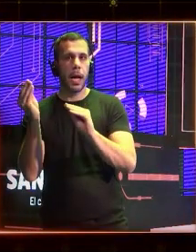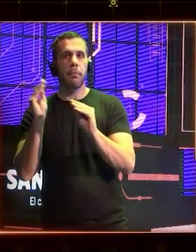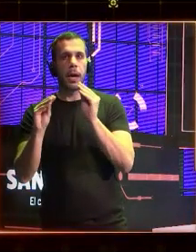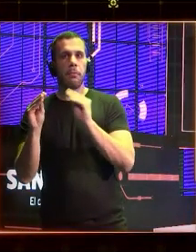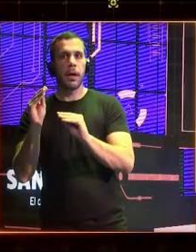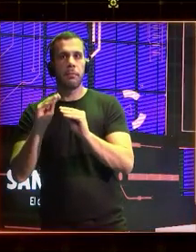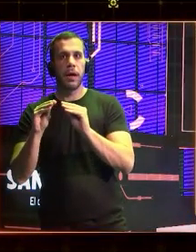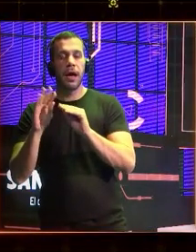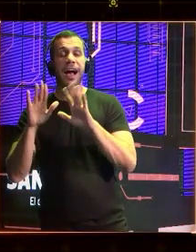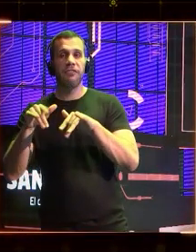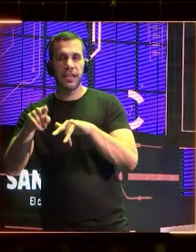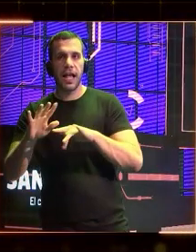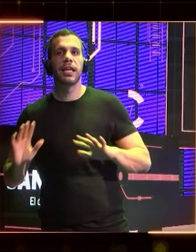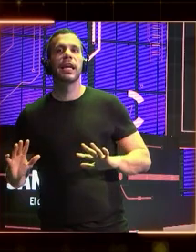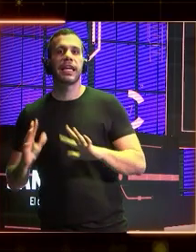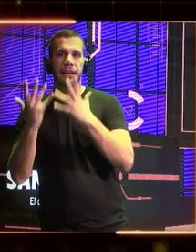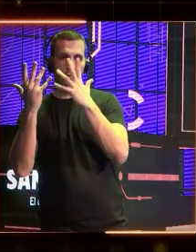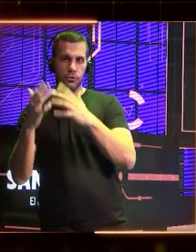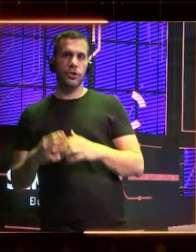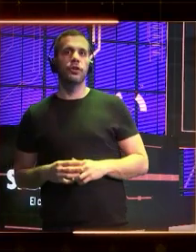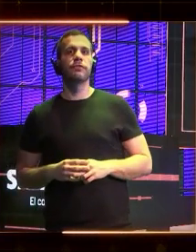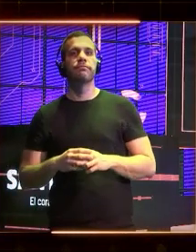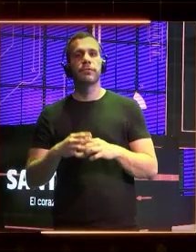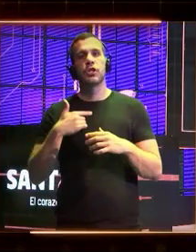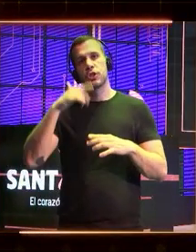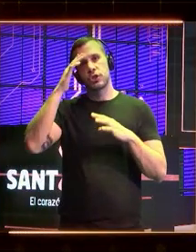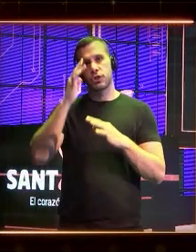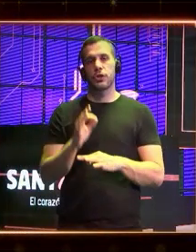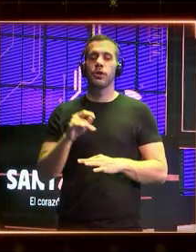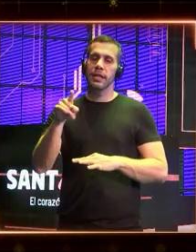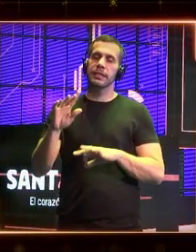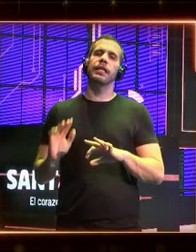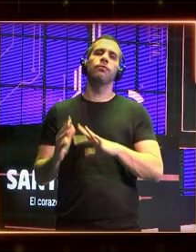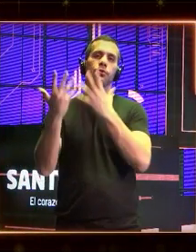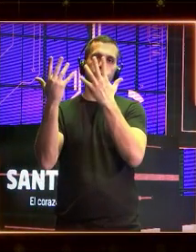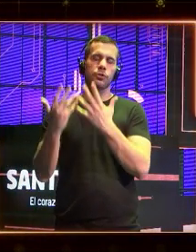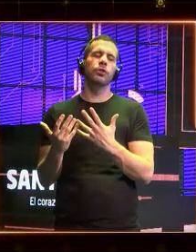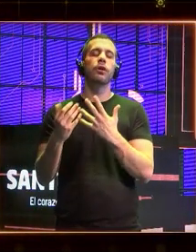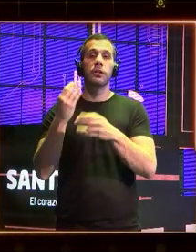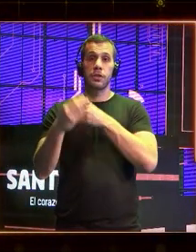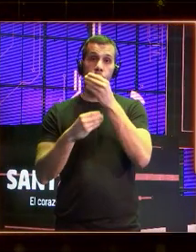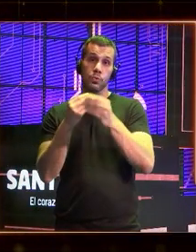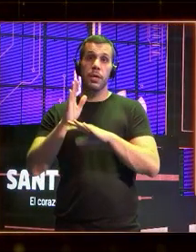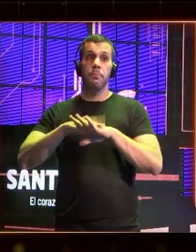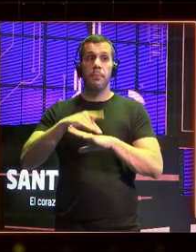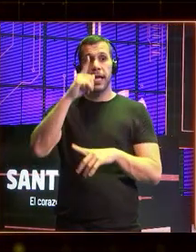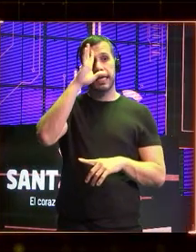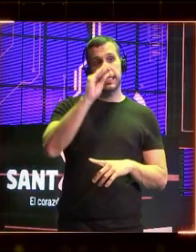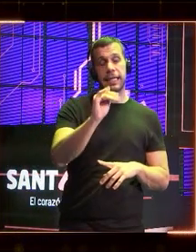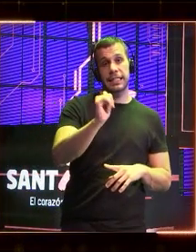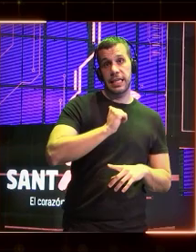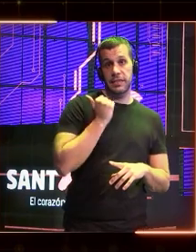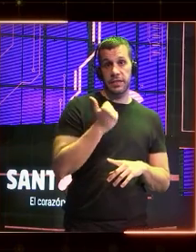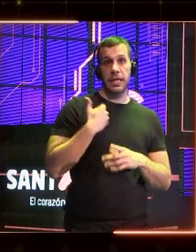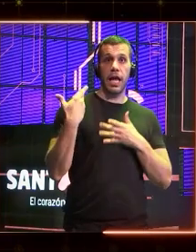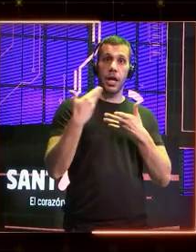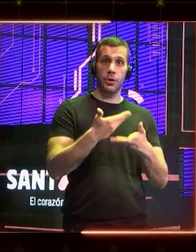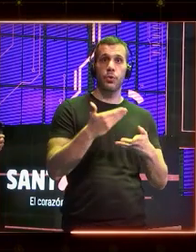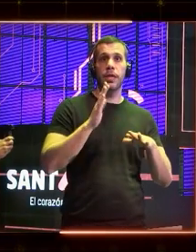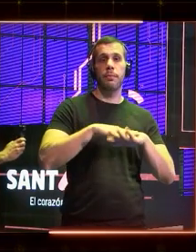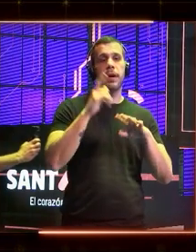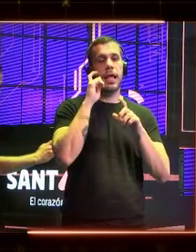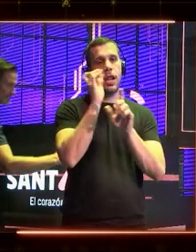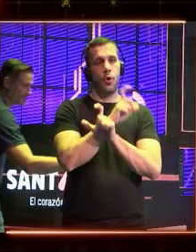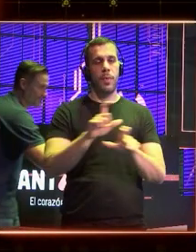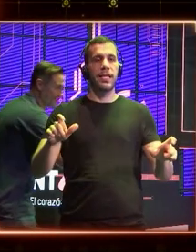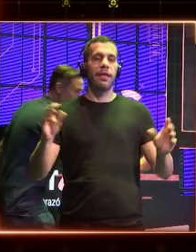revolución. Creo que estamos a tiempo a que esta revolución sirva para que la inteligencia artificial ayude al bien de la humanidad. Muchas